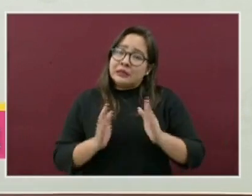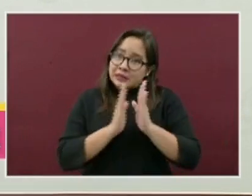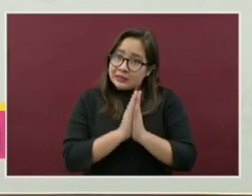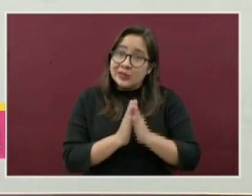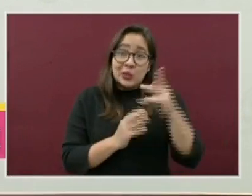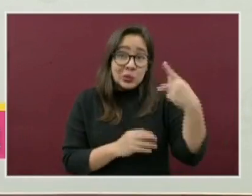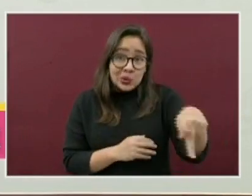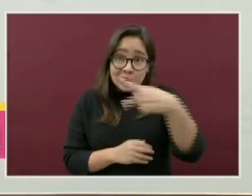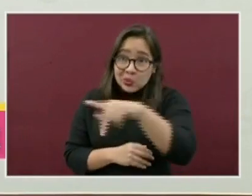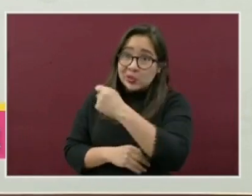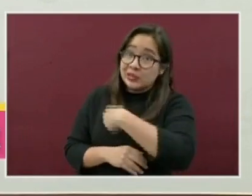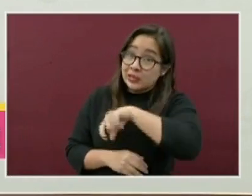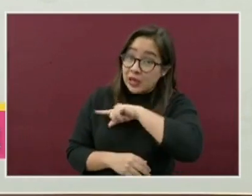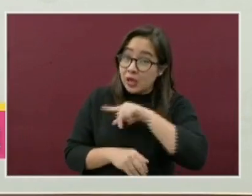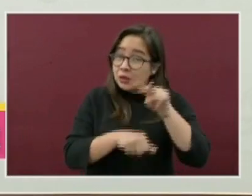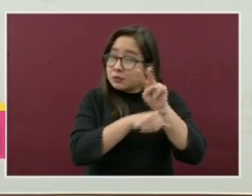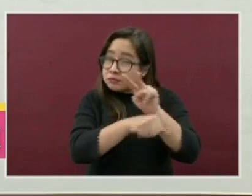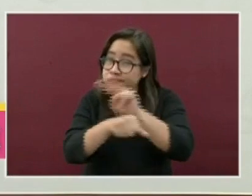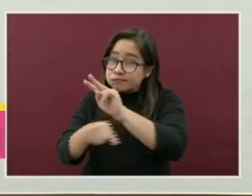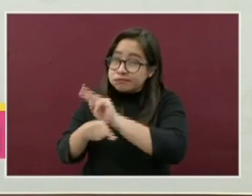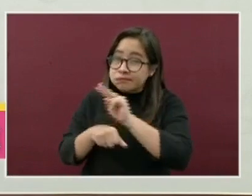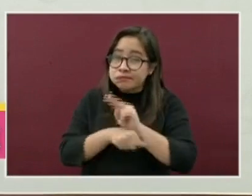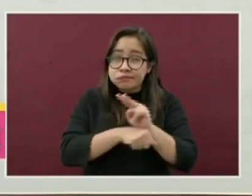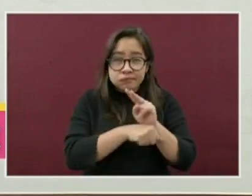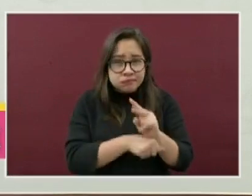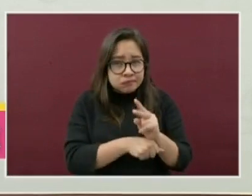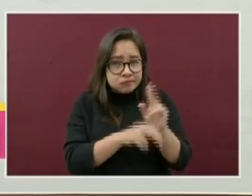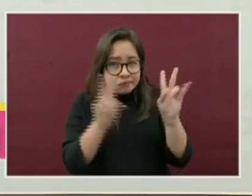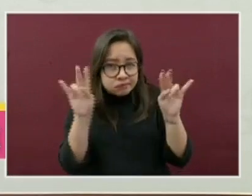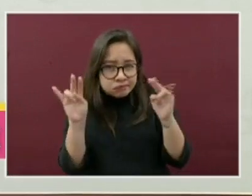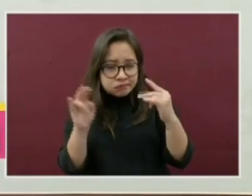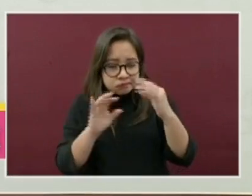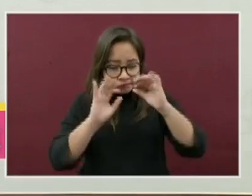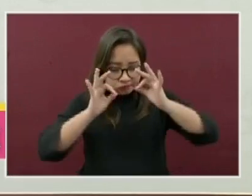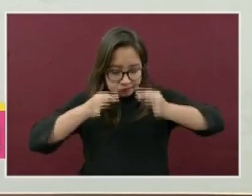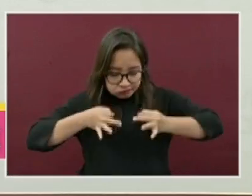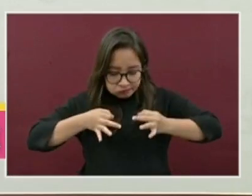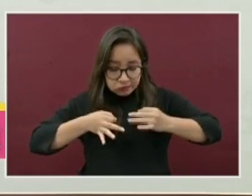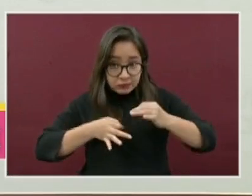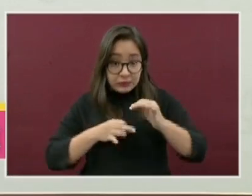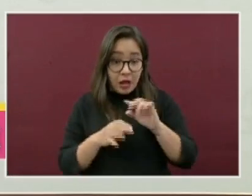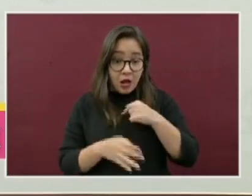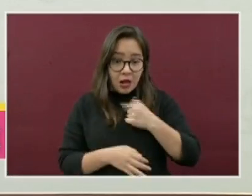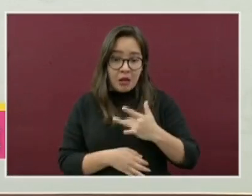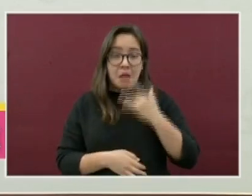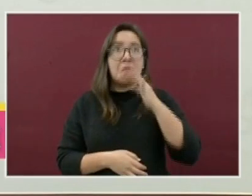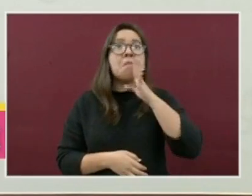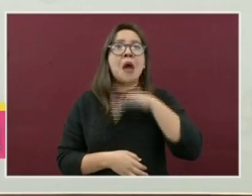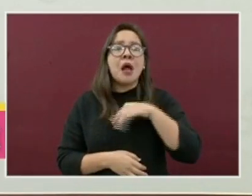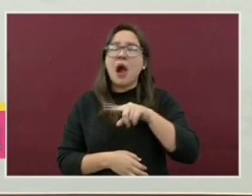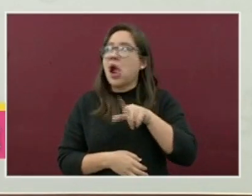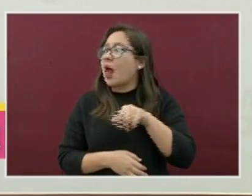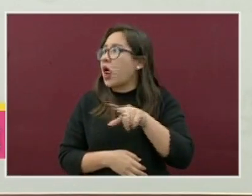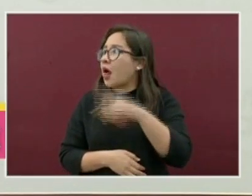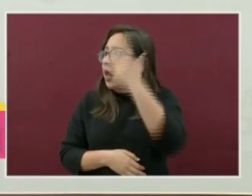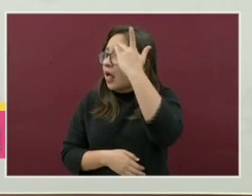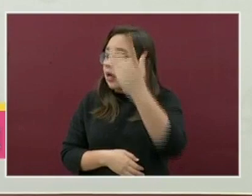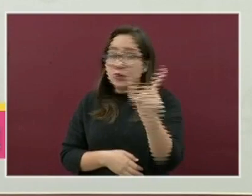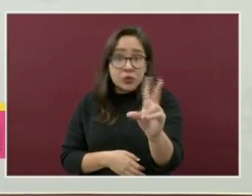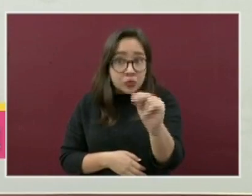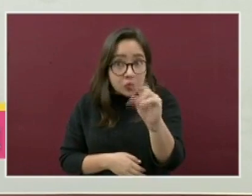su estado de salud. No dejen pasar tanto tiempo a la aparición de los primeros síntomas.